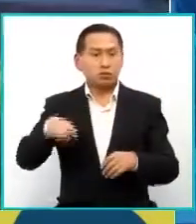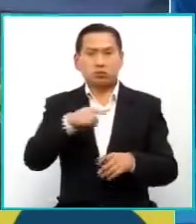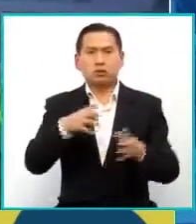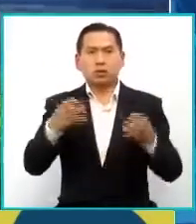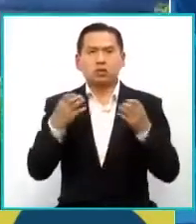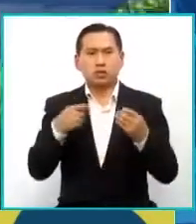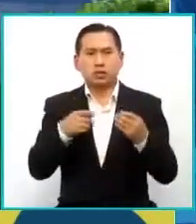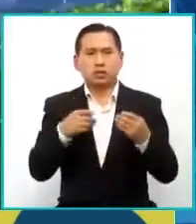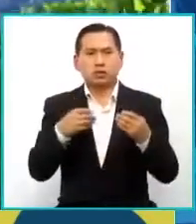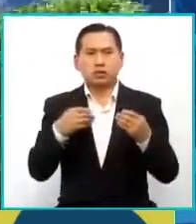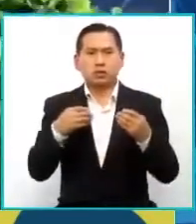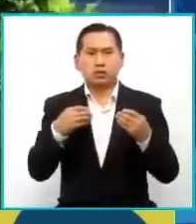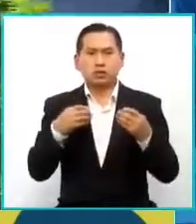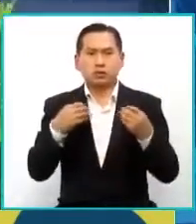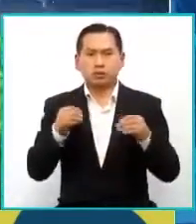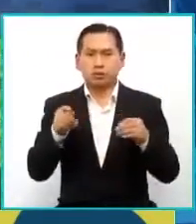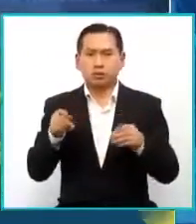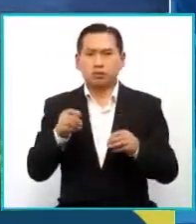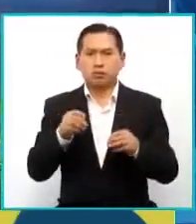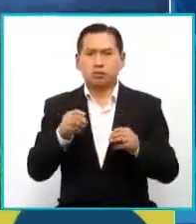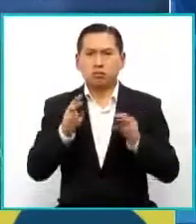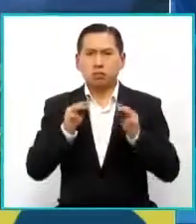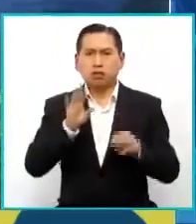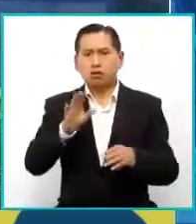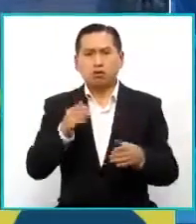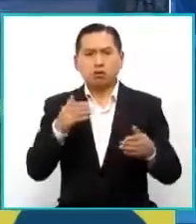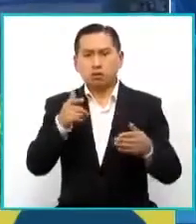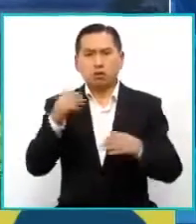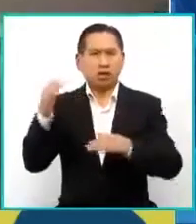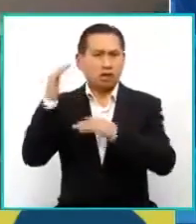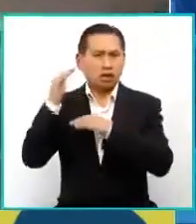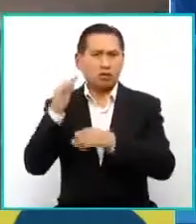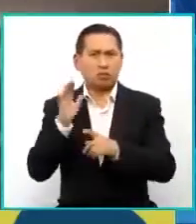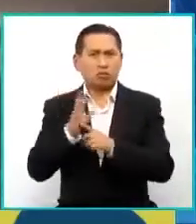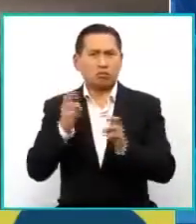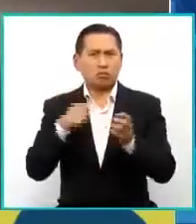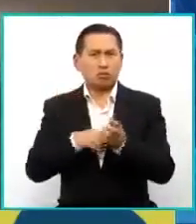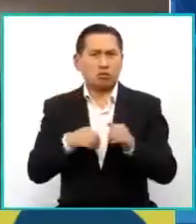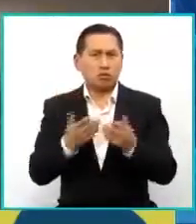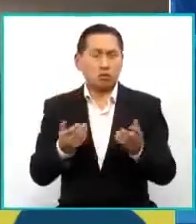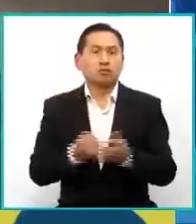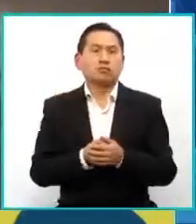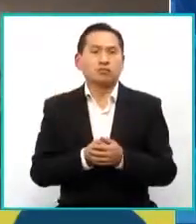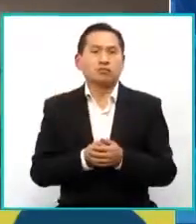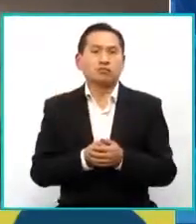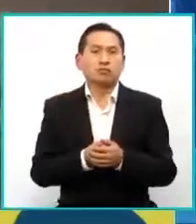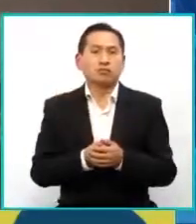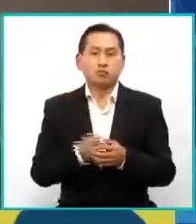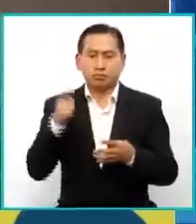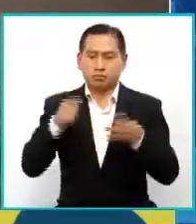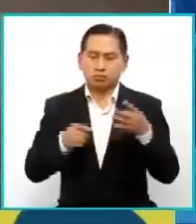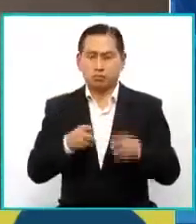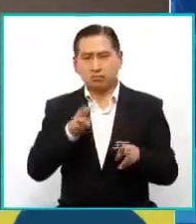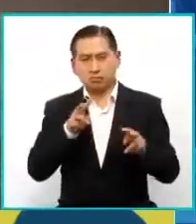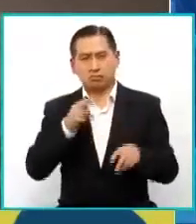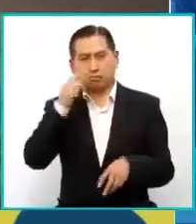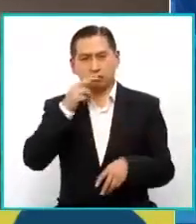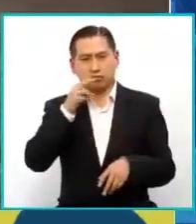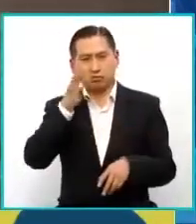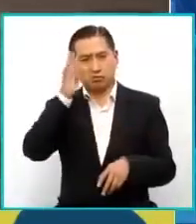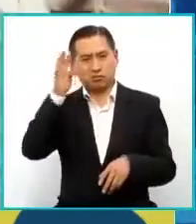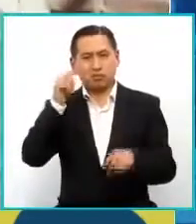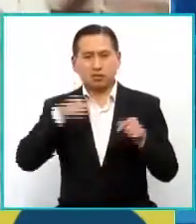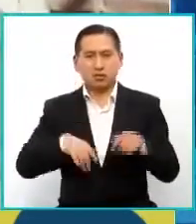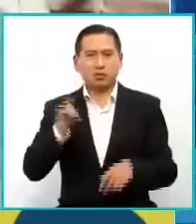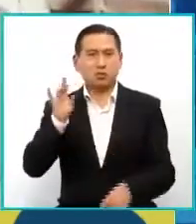venderte mar a las orillas de tu casa en Santa Cruz, por ejemplo, ¿no? Estas grandes ironías que hacen de nuestro